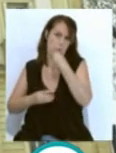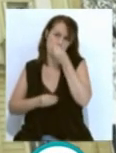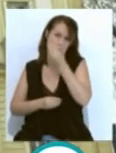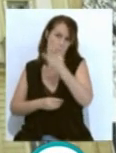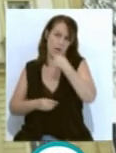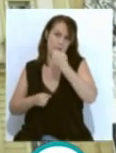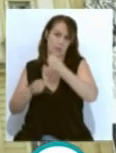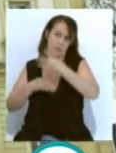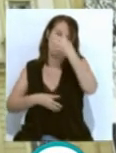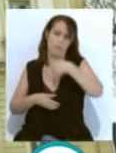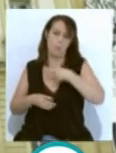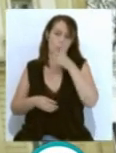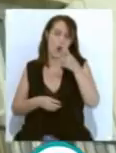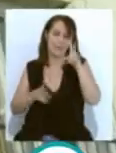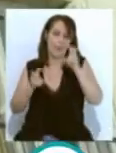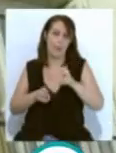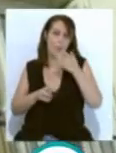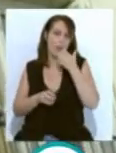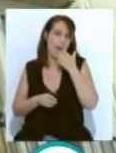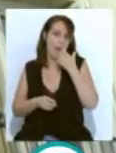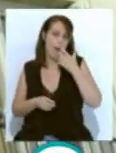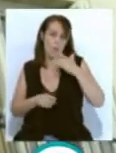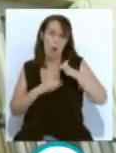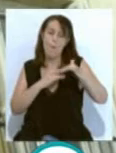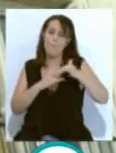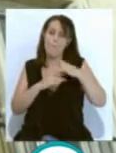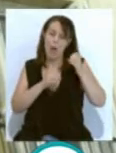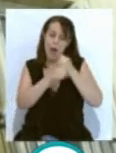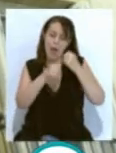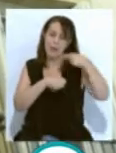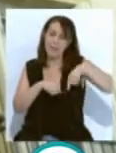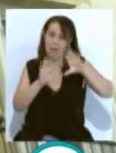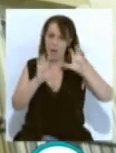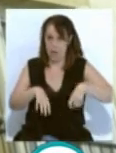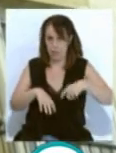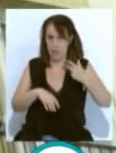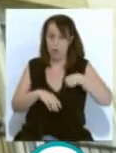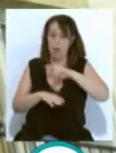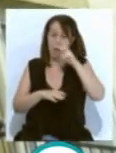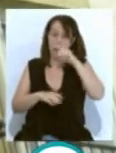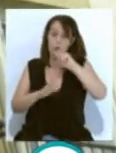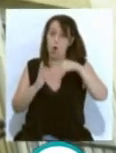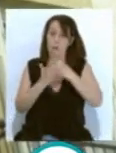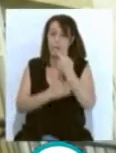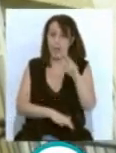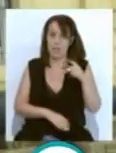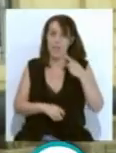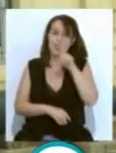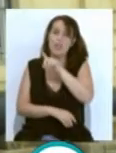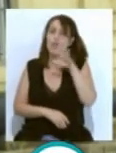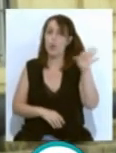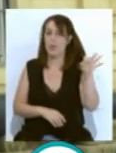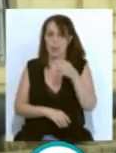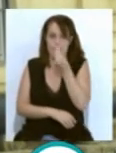Shanghái por materias. Es el caso de la escenografía donde la de Cádiz se sitúa en 2020 entre las 150